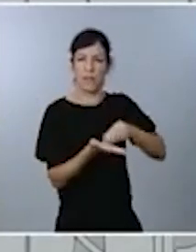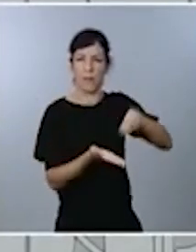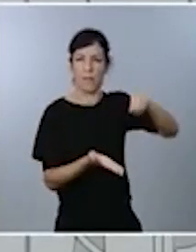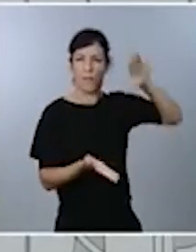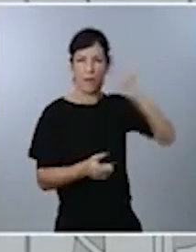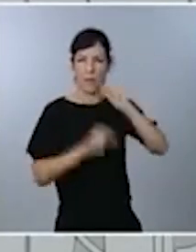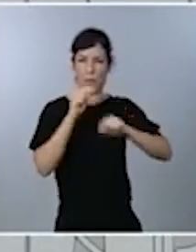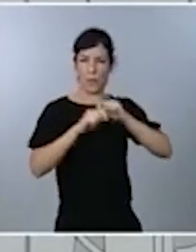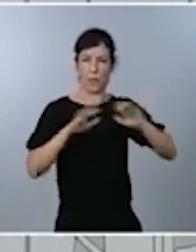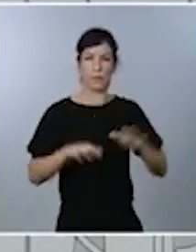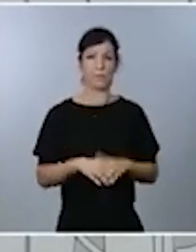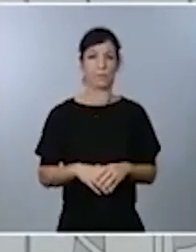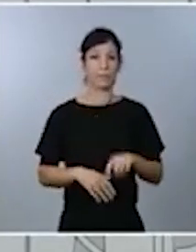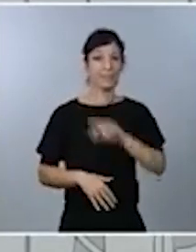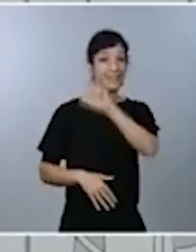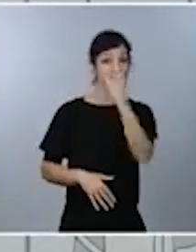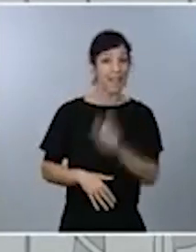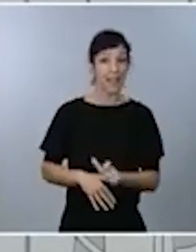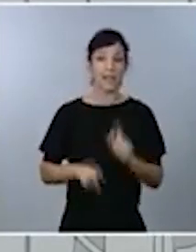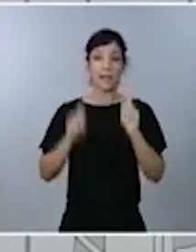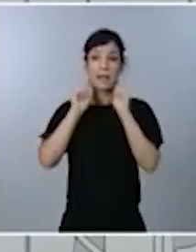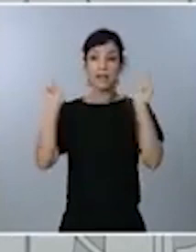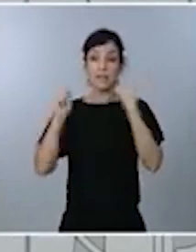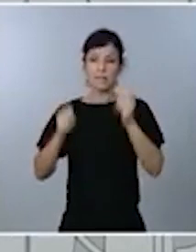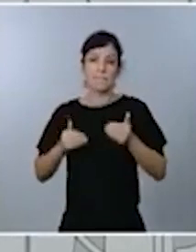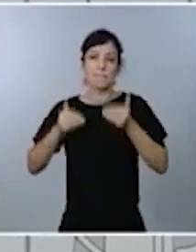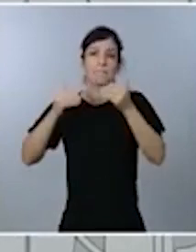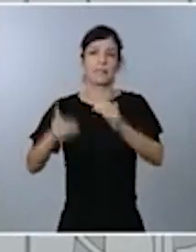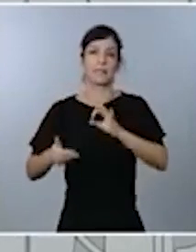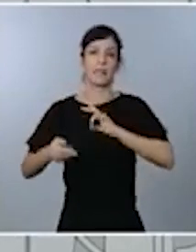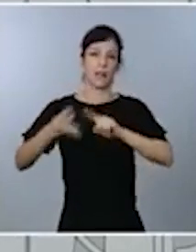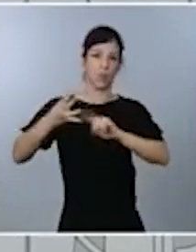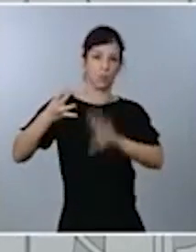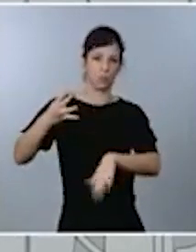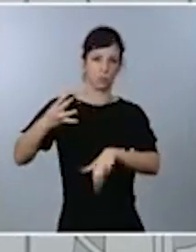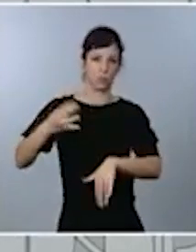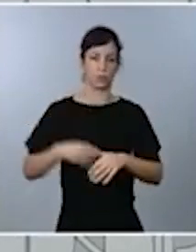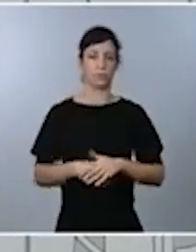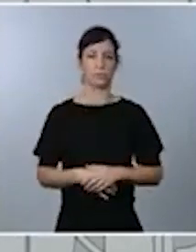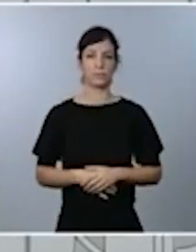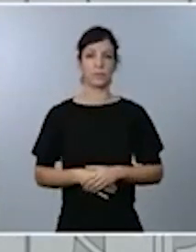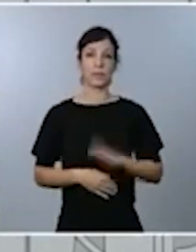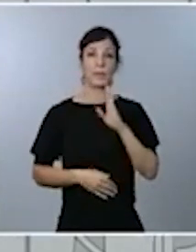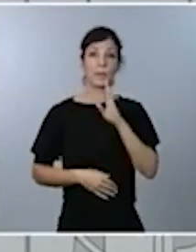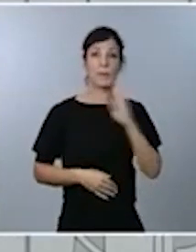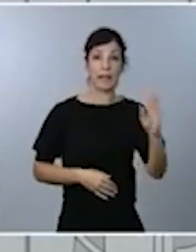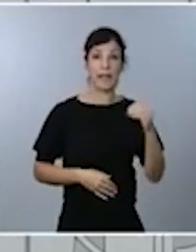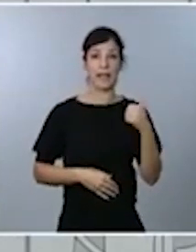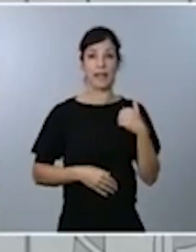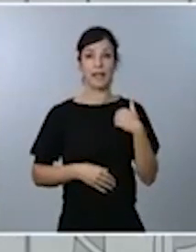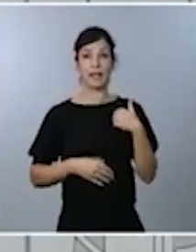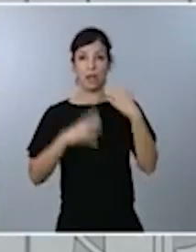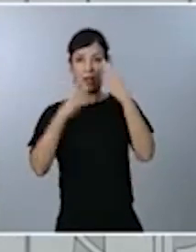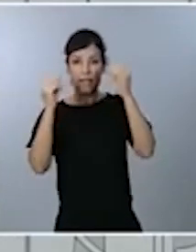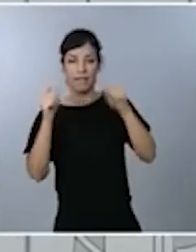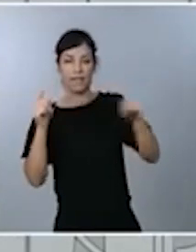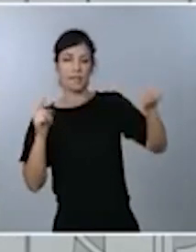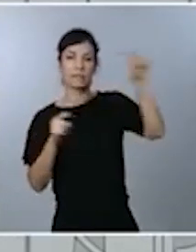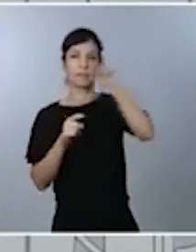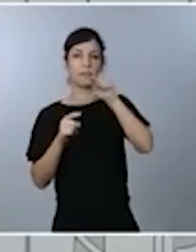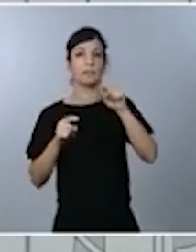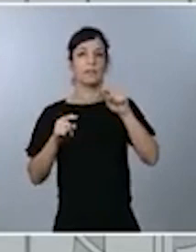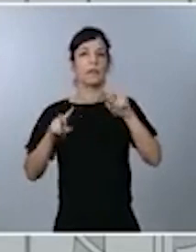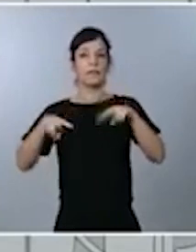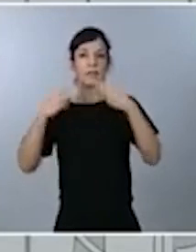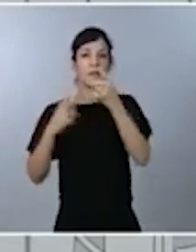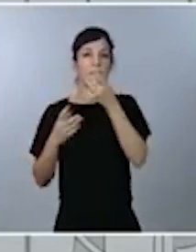prorrogar su estado de emergencia hasta finales de enero y Bélgica y los Países Bajos han cerrado bares, restaurantes durante un mes. Incluso hemos